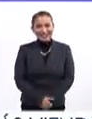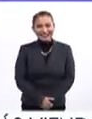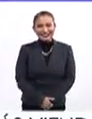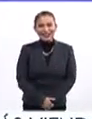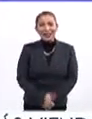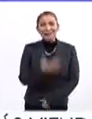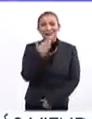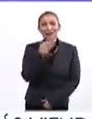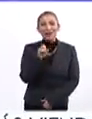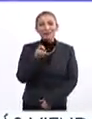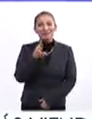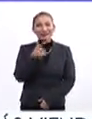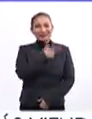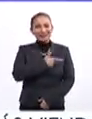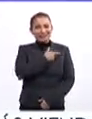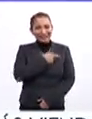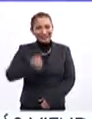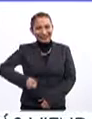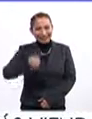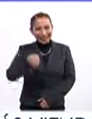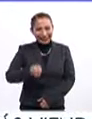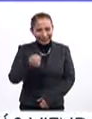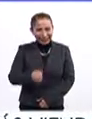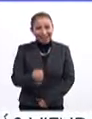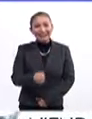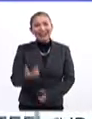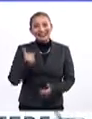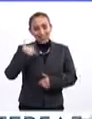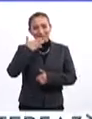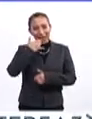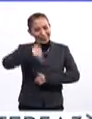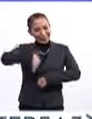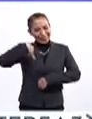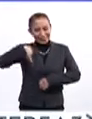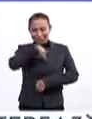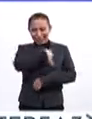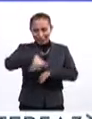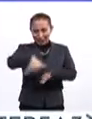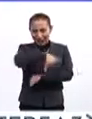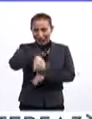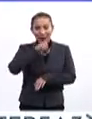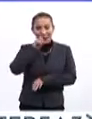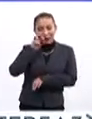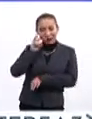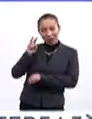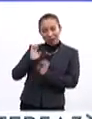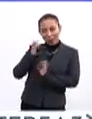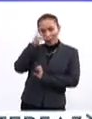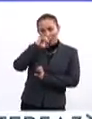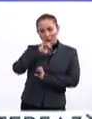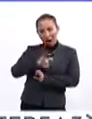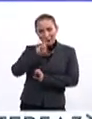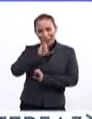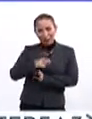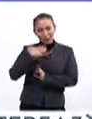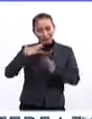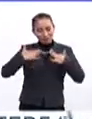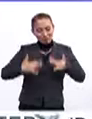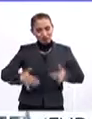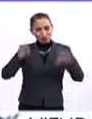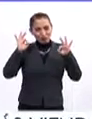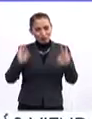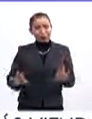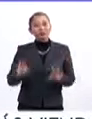Muy bien, Omar, me da muchísimo gusto saludarte. Así es, planché mi blusa. Tú también te ves muy guapo, planchadito.